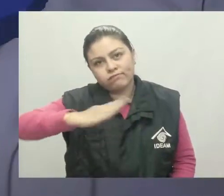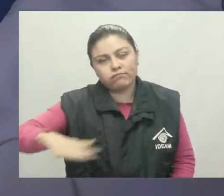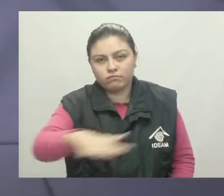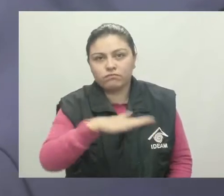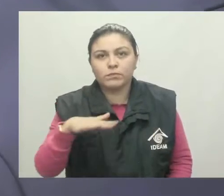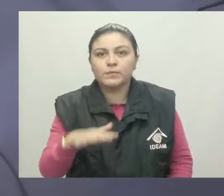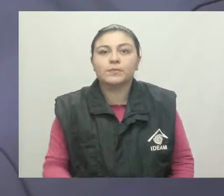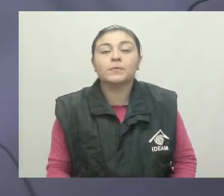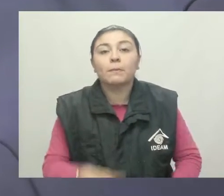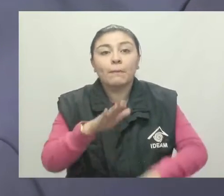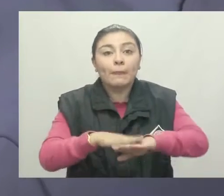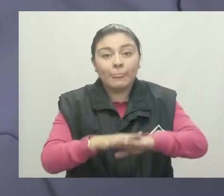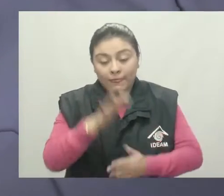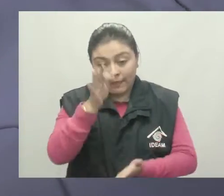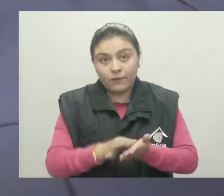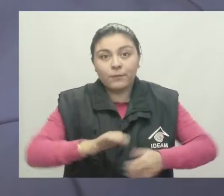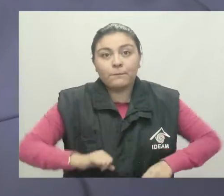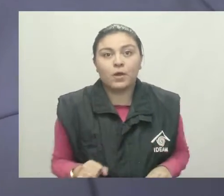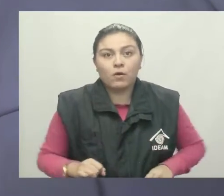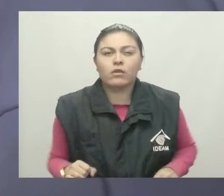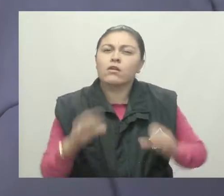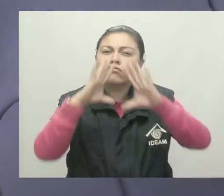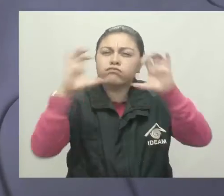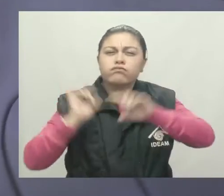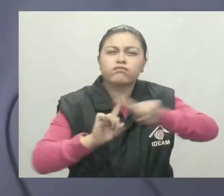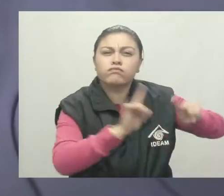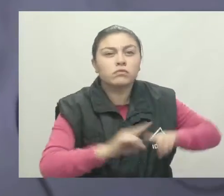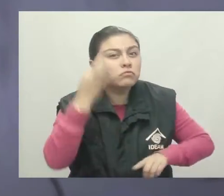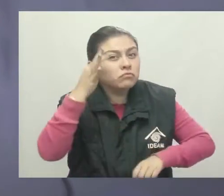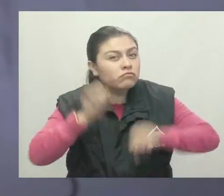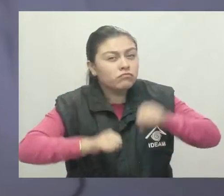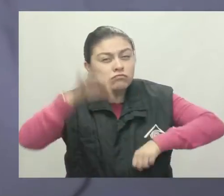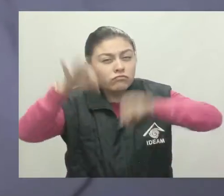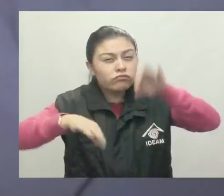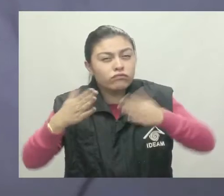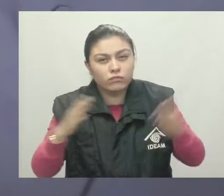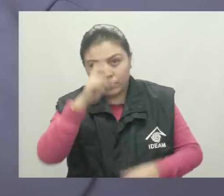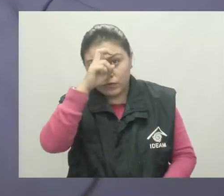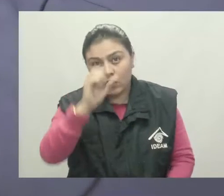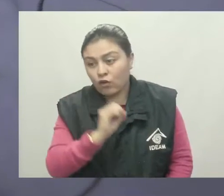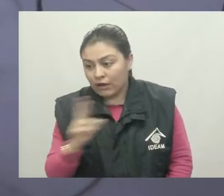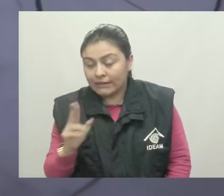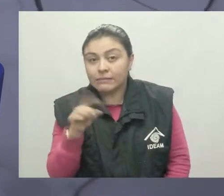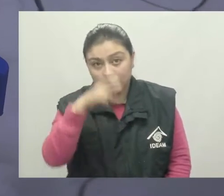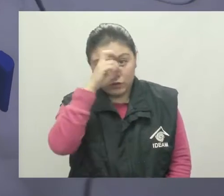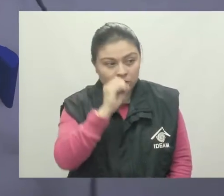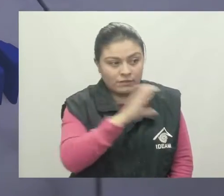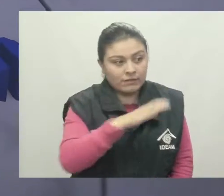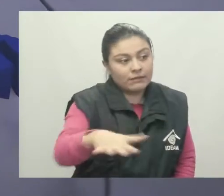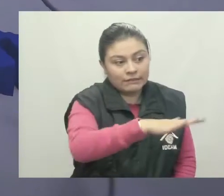En la capital se estima nubosidad variada y probabilidad de lloviznas al nororiente y noroccidente de la ciudad y la sabana